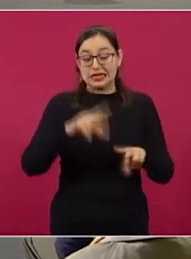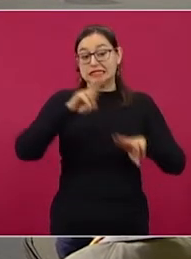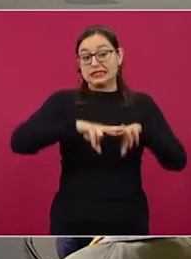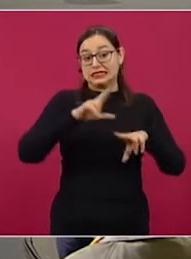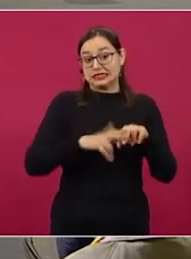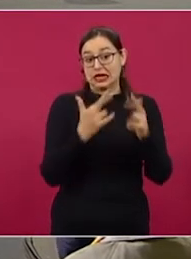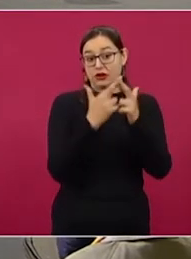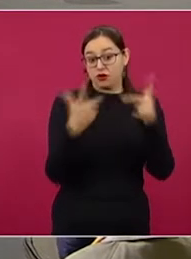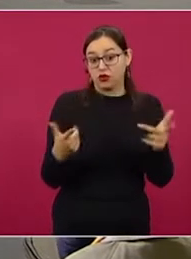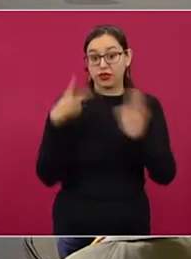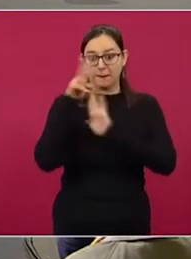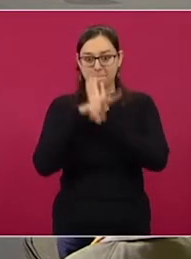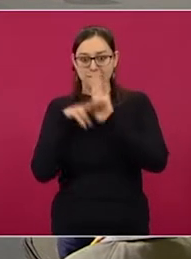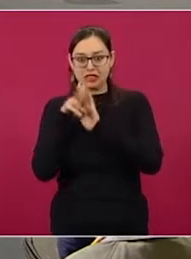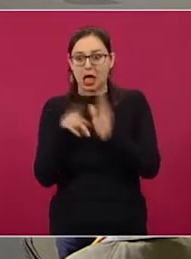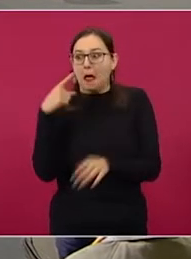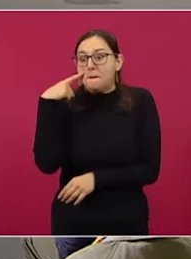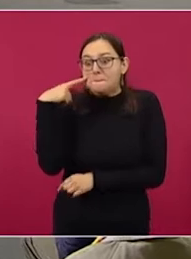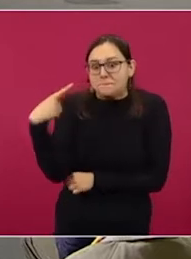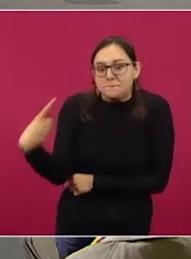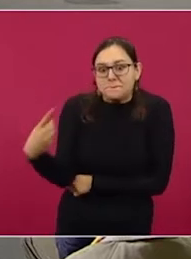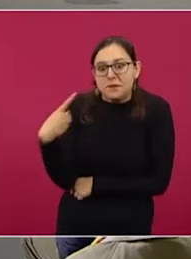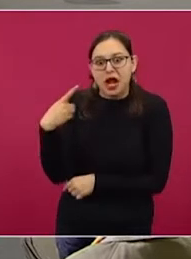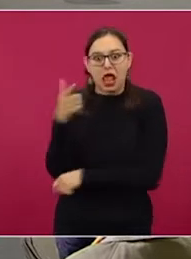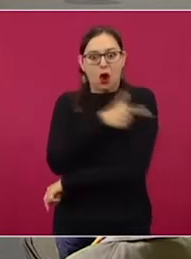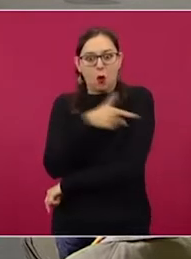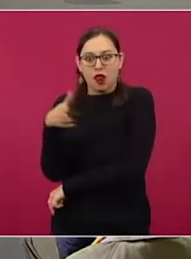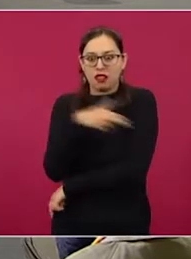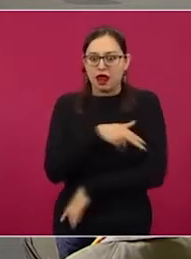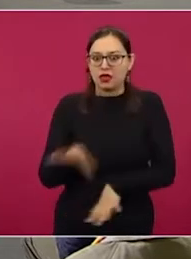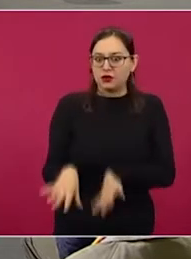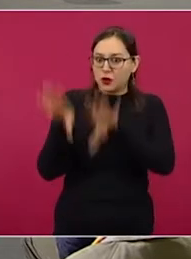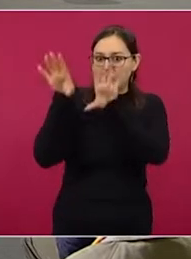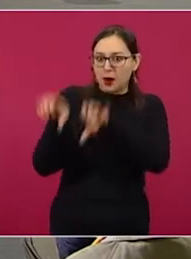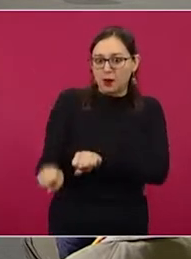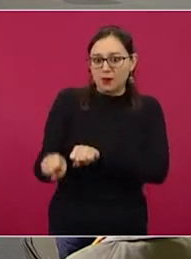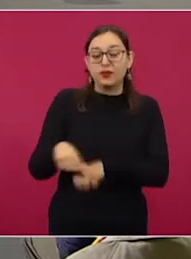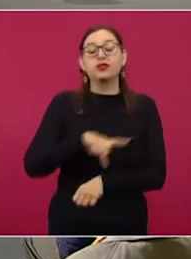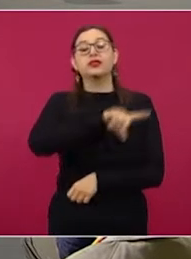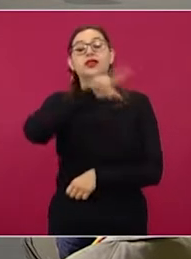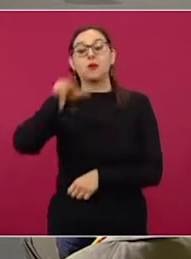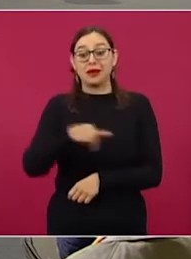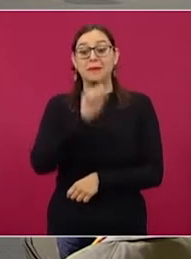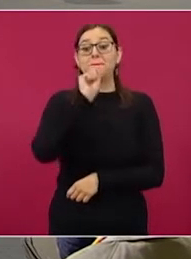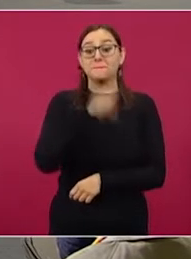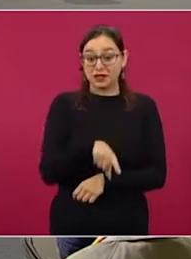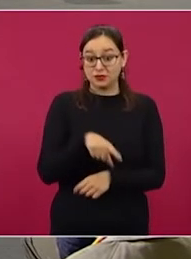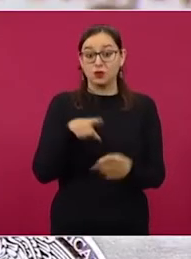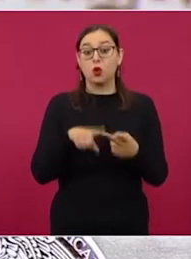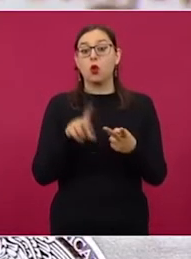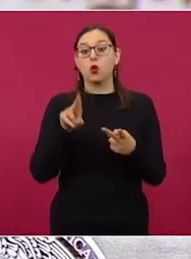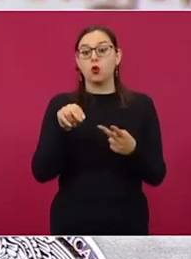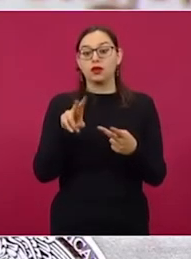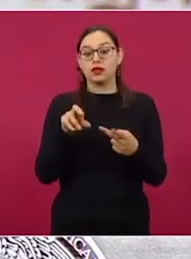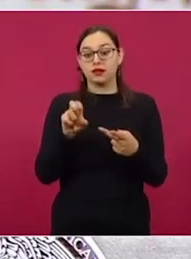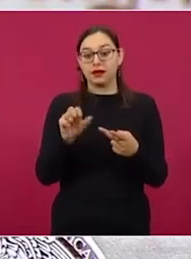el que supuestamente comprobaba la detención. Con la misma información publicaron El Universal,